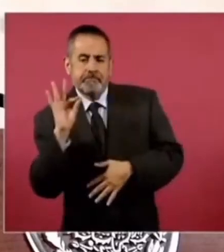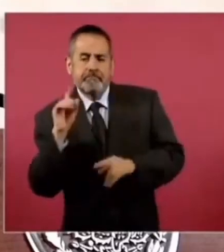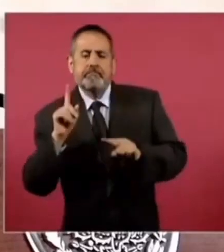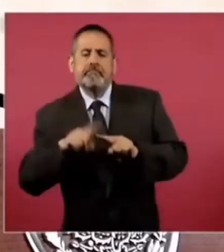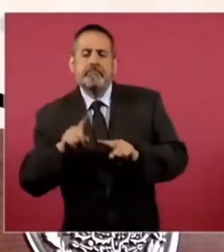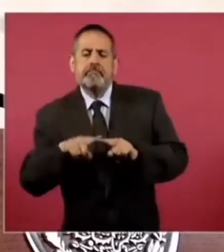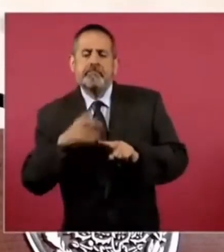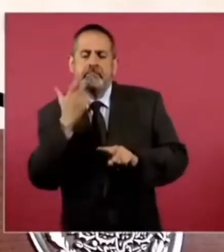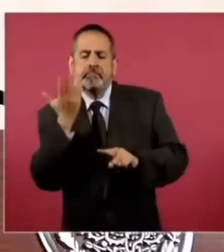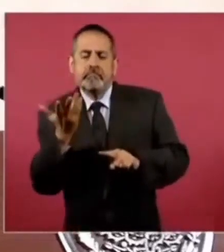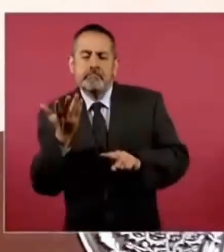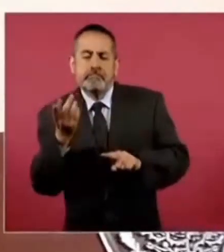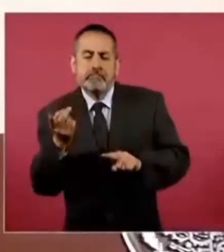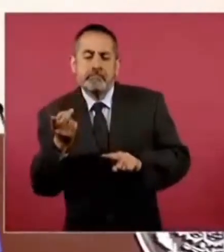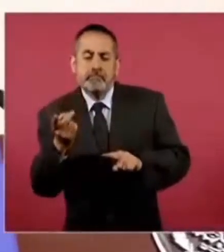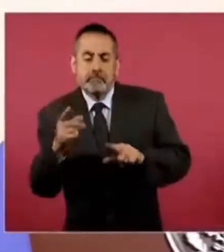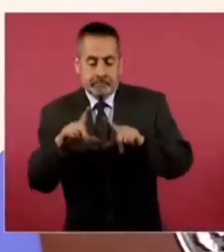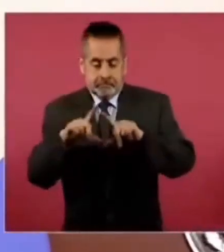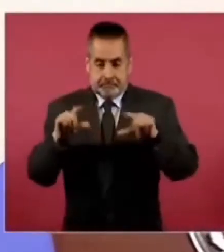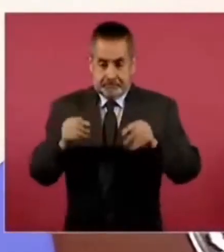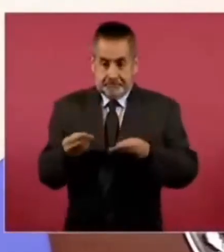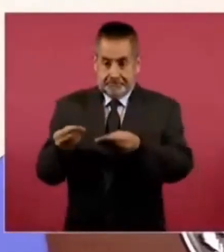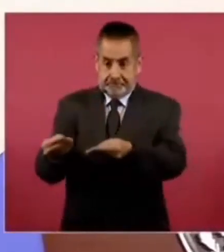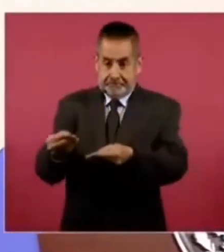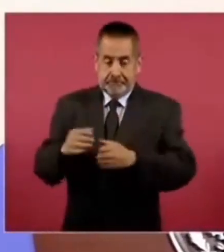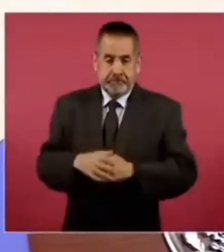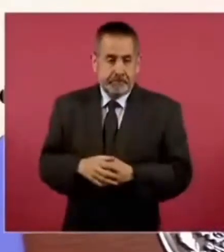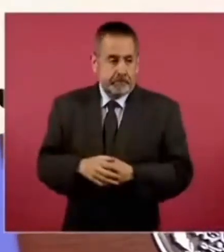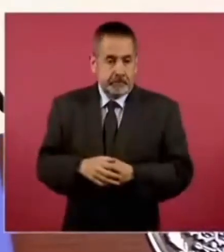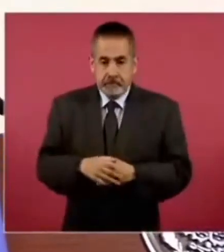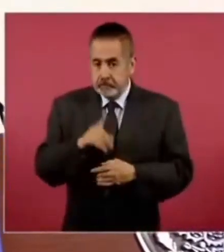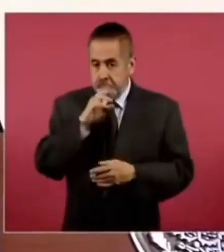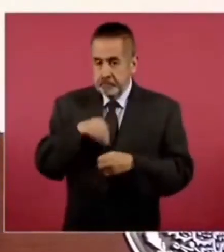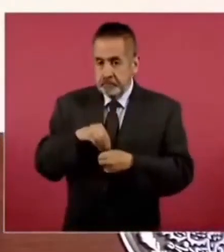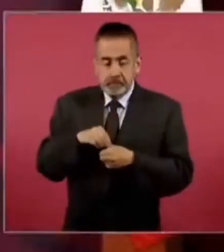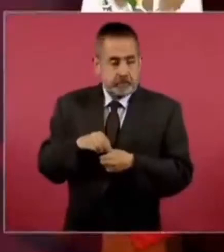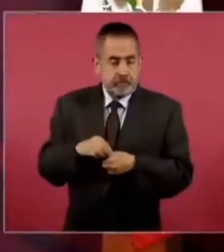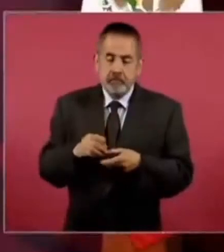Y esa pregunta se hacía en secreto.